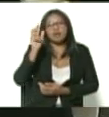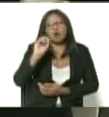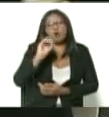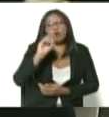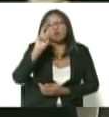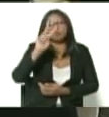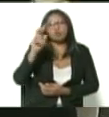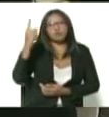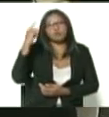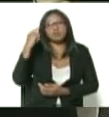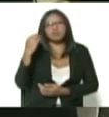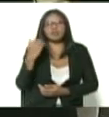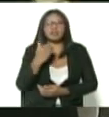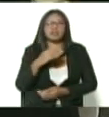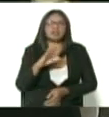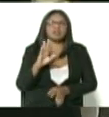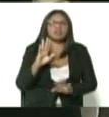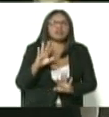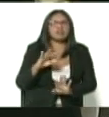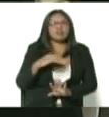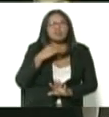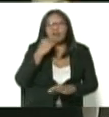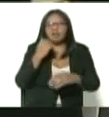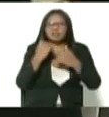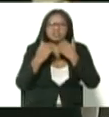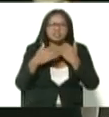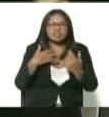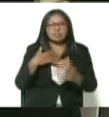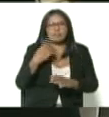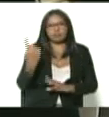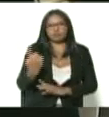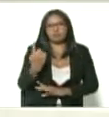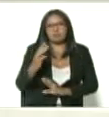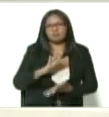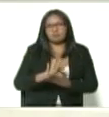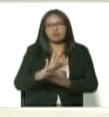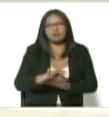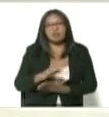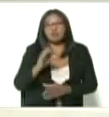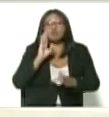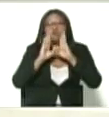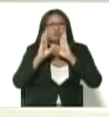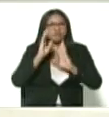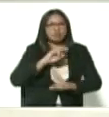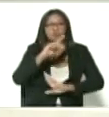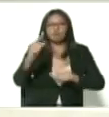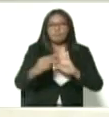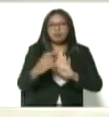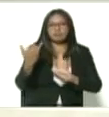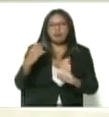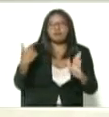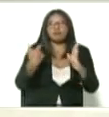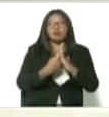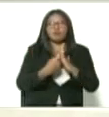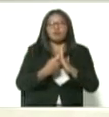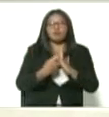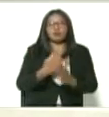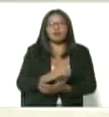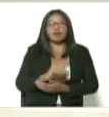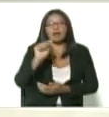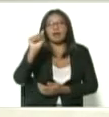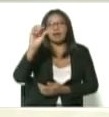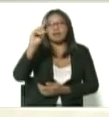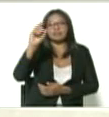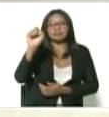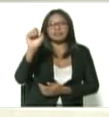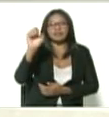estar seguros de que esta vacuna es confiable para todo el pueblo venezolano es una vacuna que está conformada por una tecnología de adenovirus humano